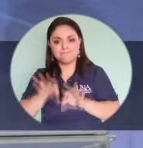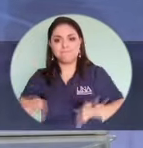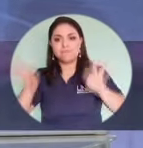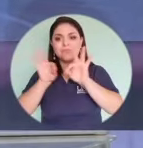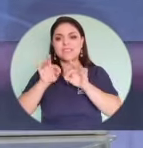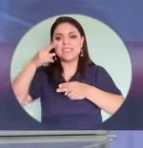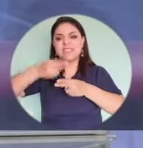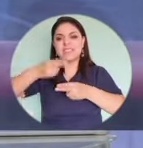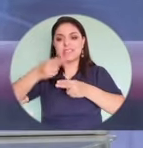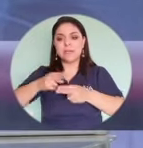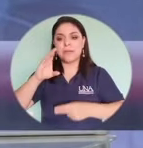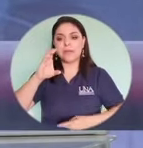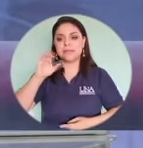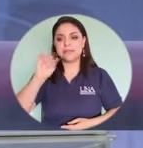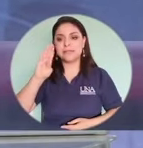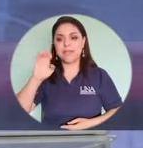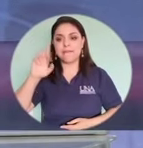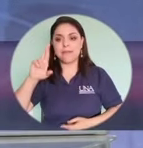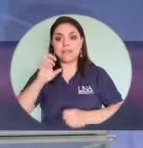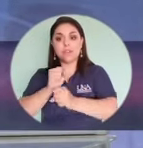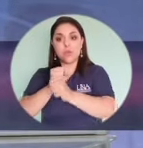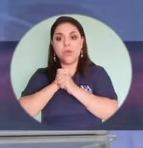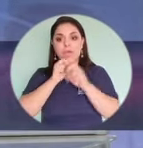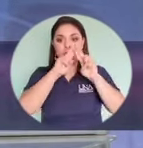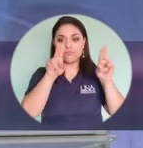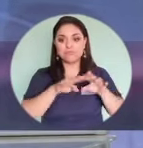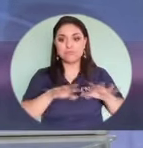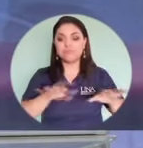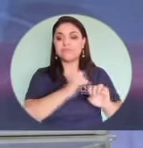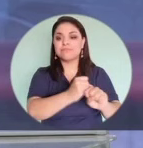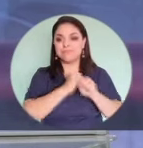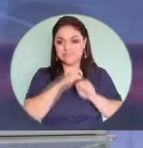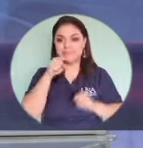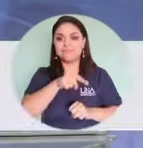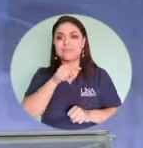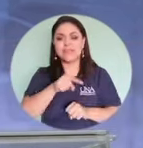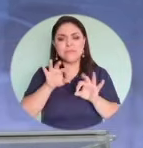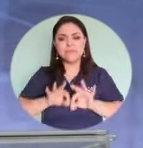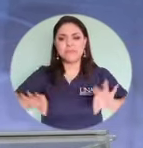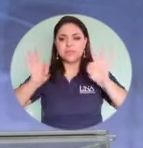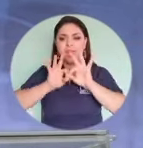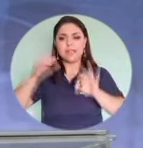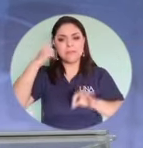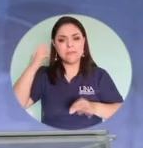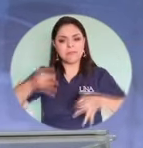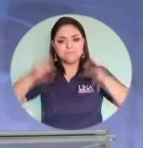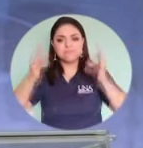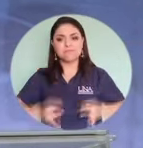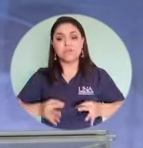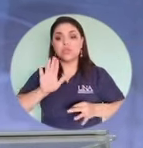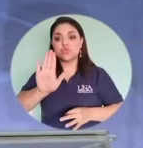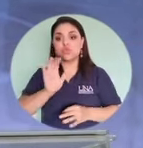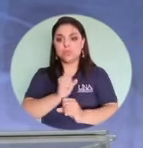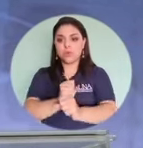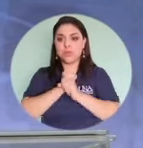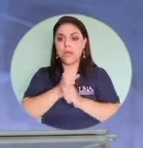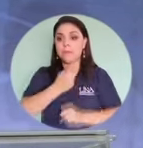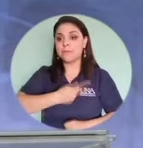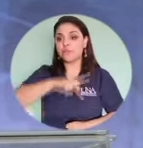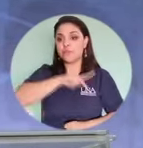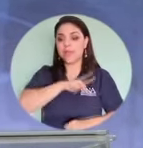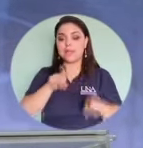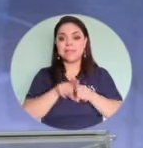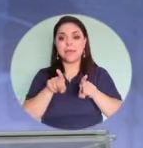usted dirá, bueno, ¿pero qué es eso? Pues es algo sumamente importante para garantizar su seguridad tanto personal como financiera.